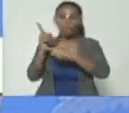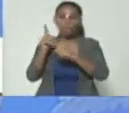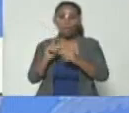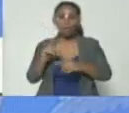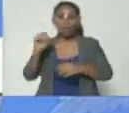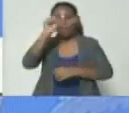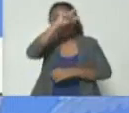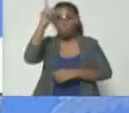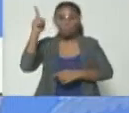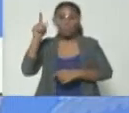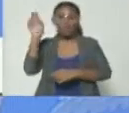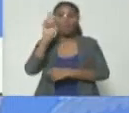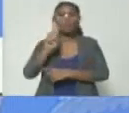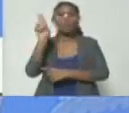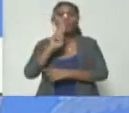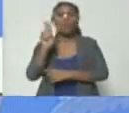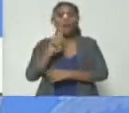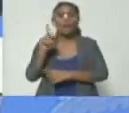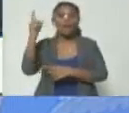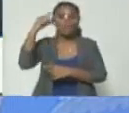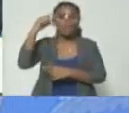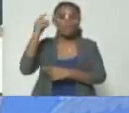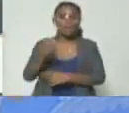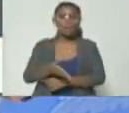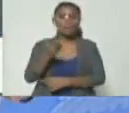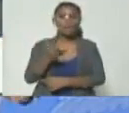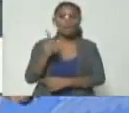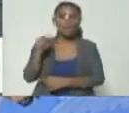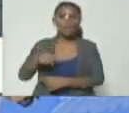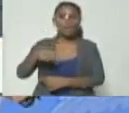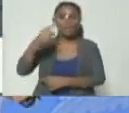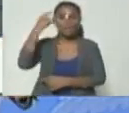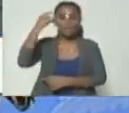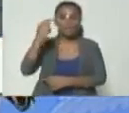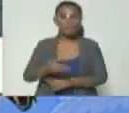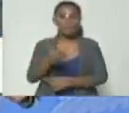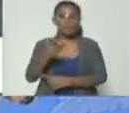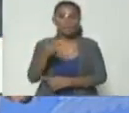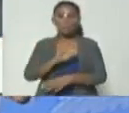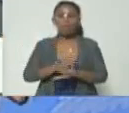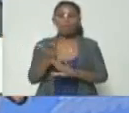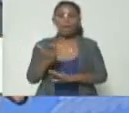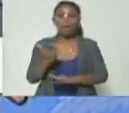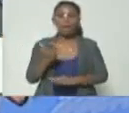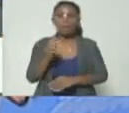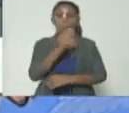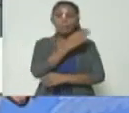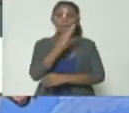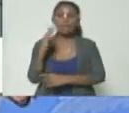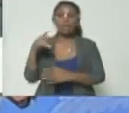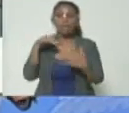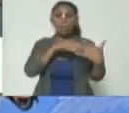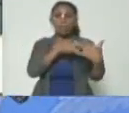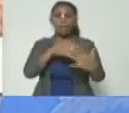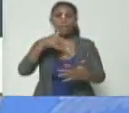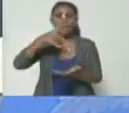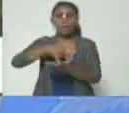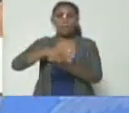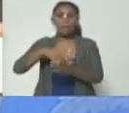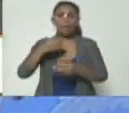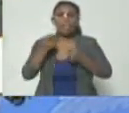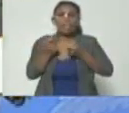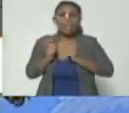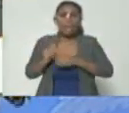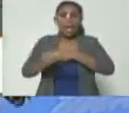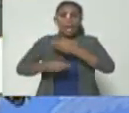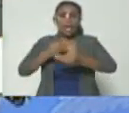Leopoldo López de utilizar las fechas patria y esta era la fecha patria por excelencia porque es el bicentenario de la batalla de Carabobo para intentar perpetrar